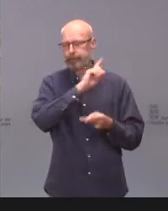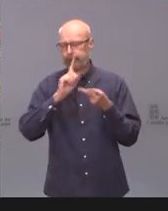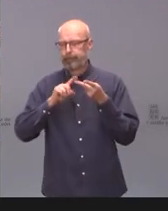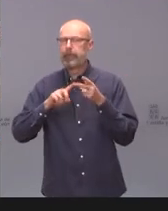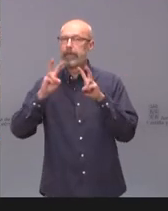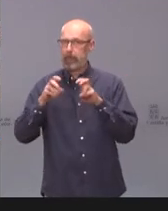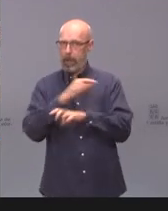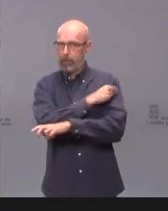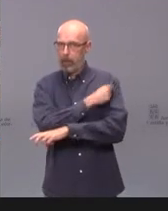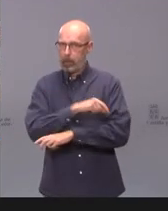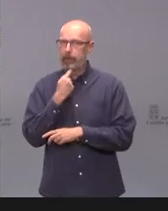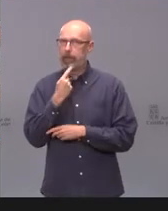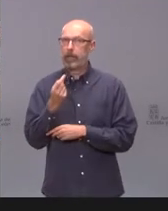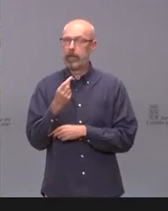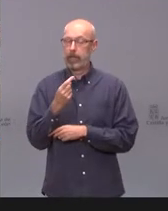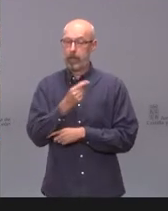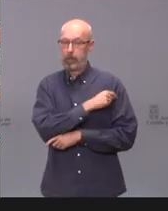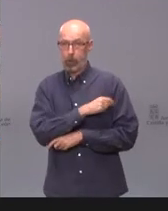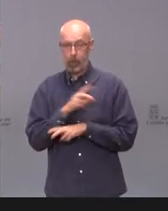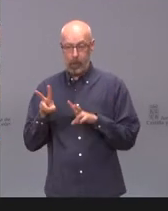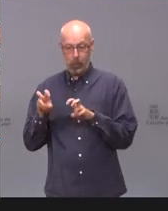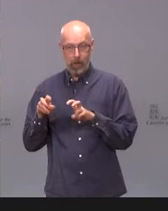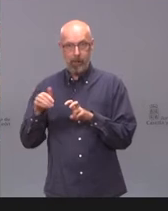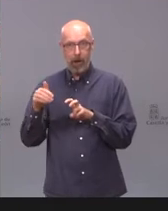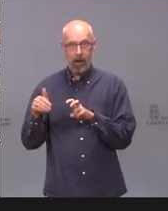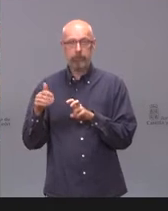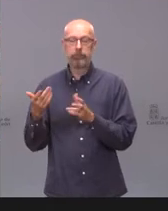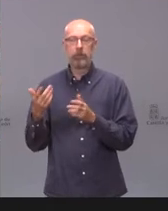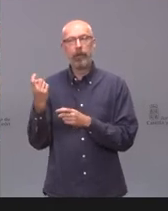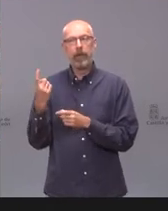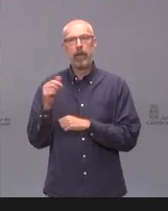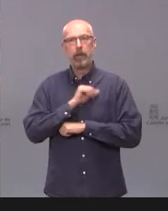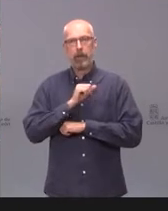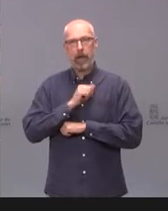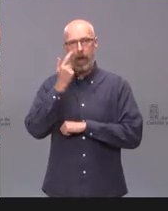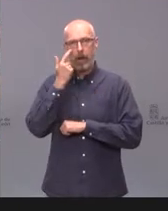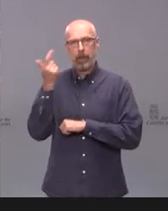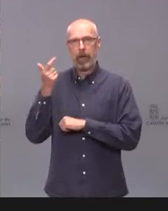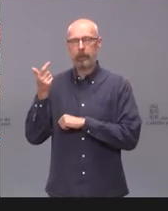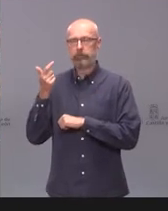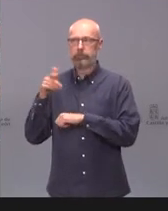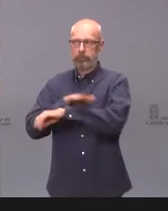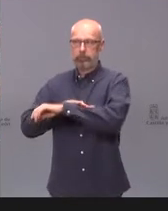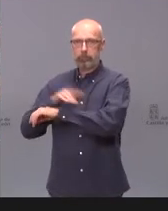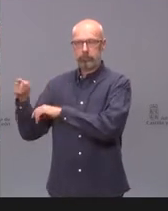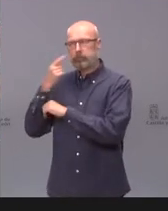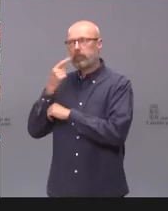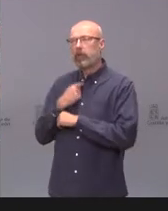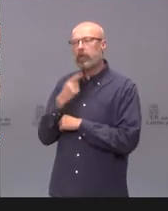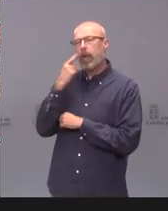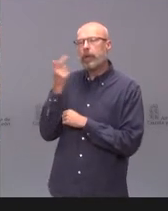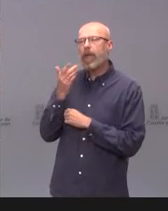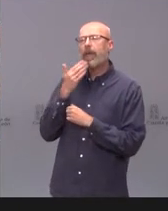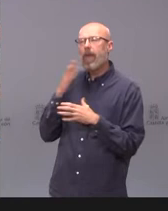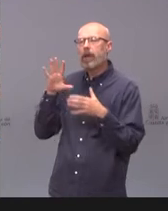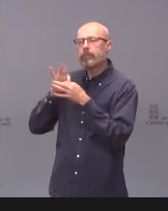dicho que con la nueva vacuna se va a esperar a ver qué dice el interterritorio, me imagino, para ver qué colectivos de edad son los